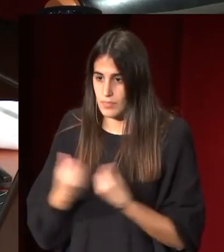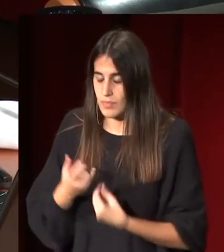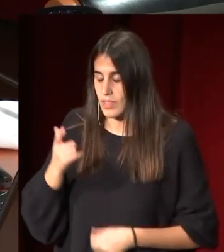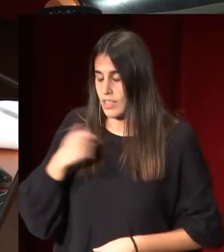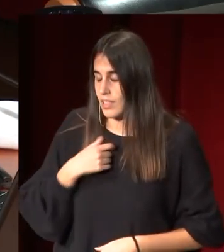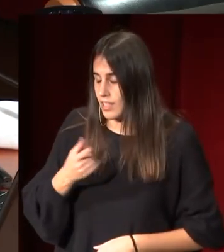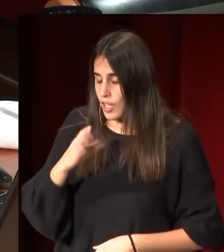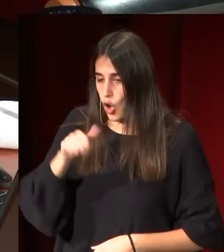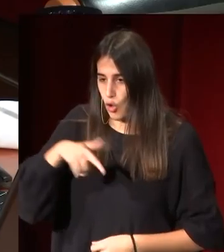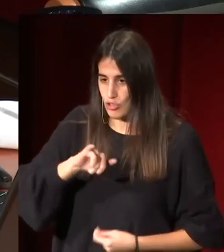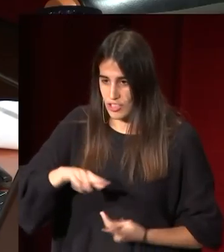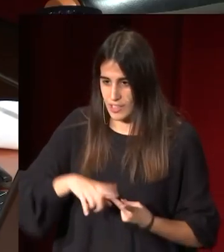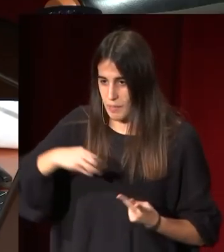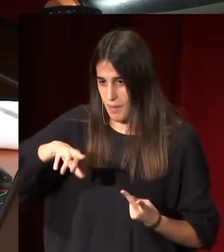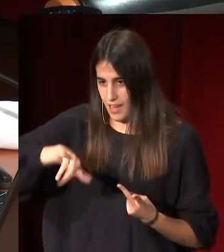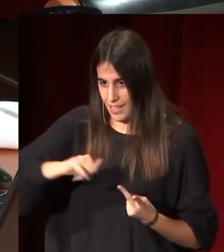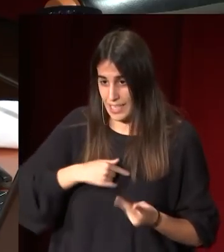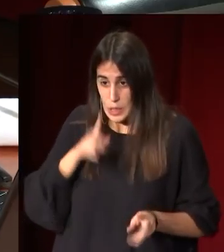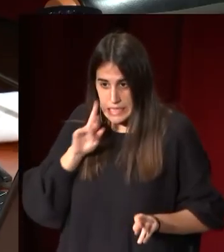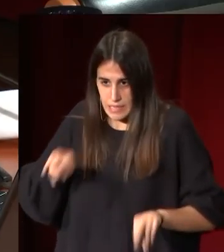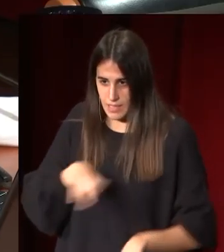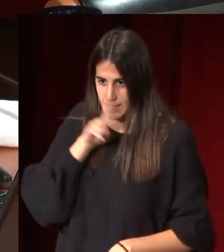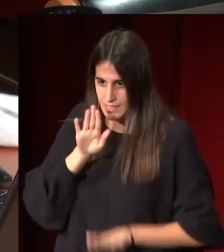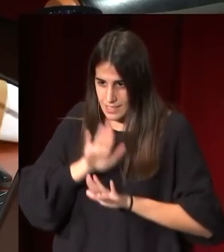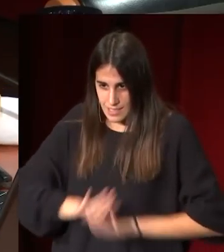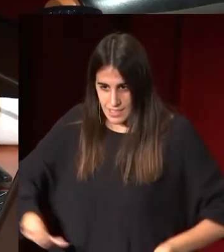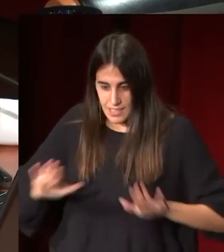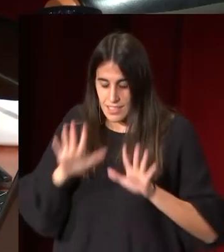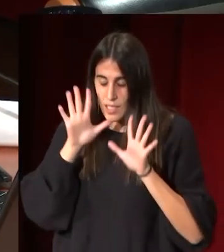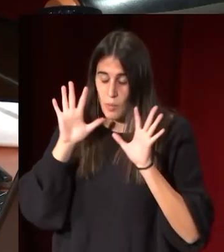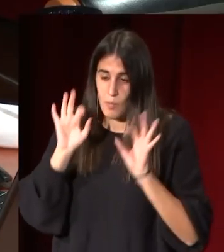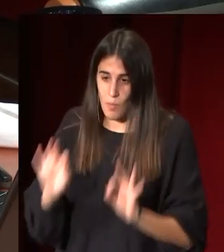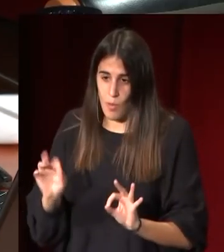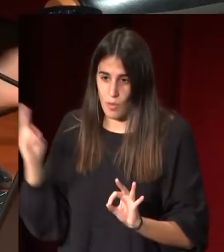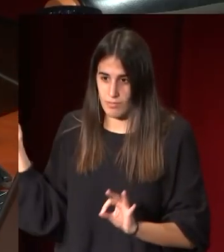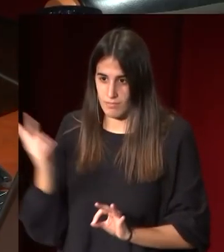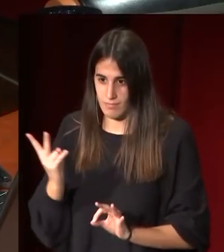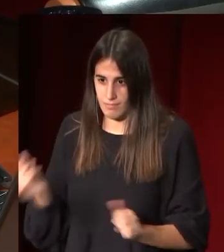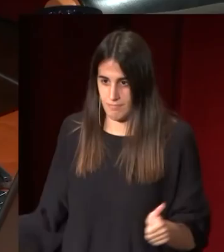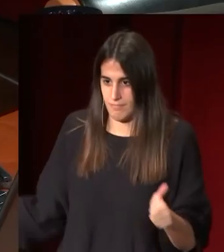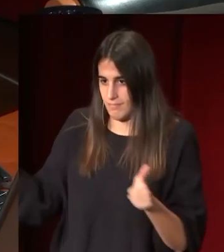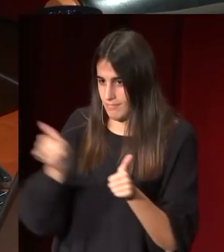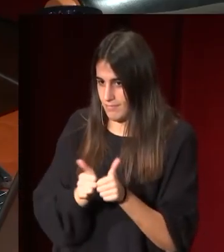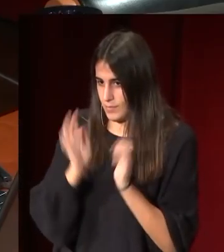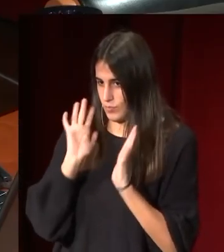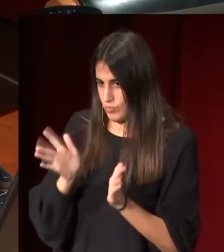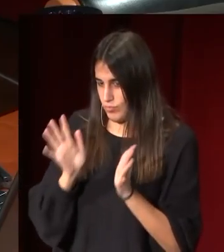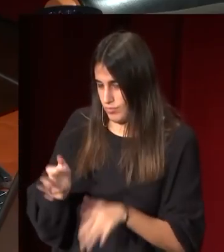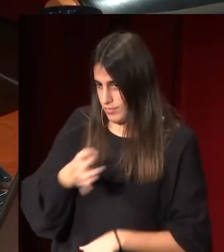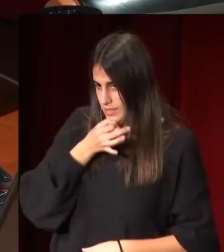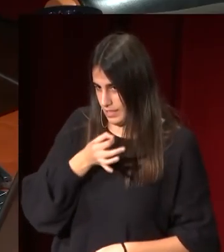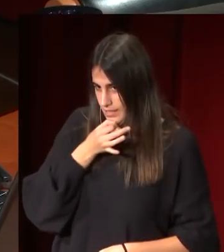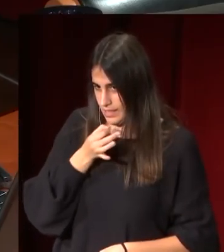Jiménez. Espero no hablar muy deprisa porque ellas van a acompañarme a lo largo de esta charla